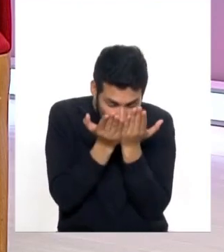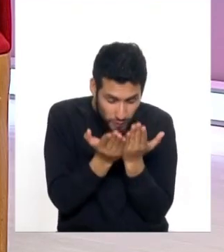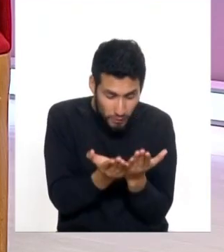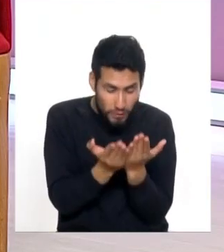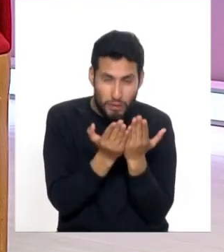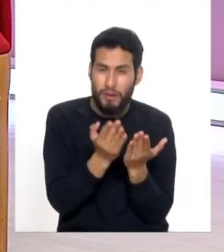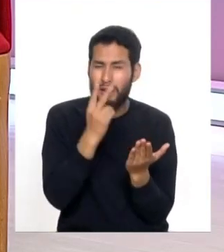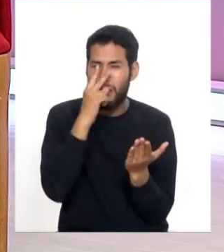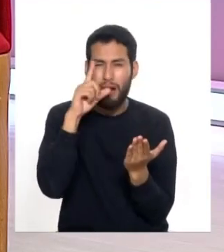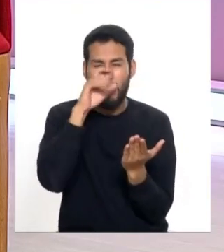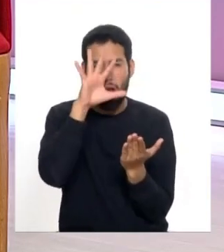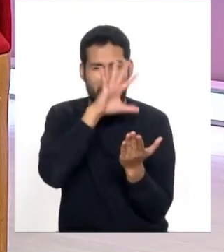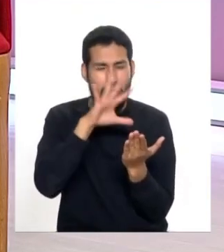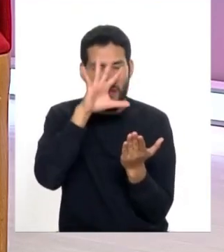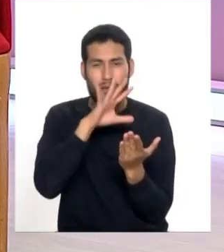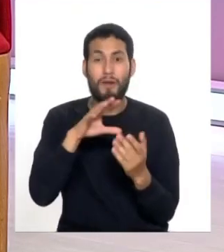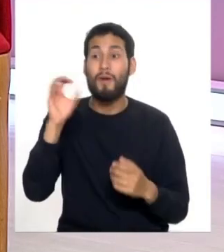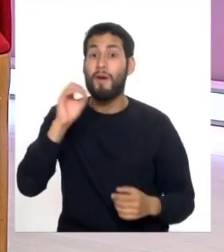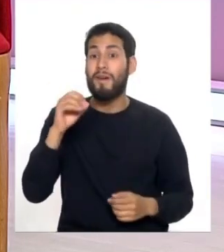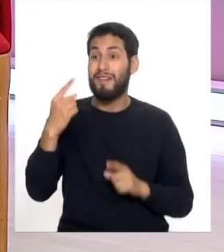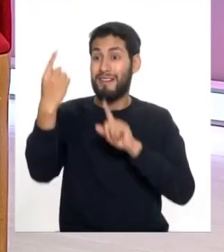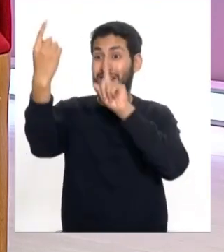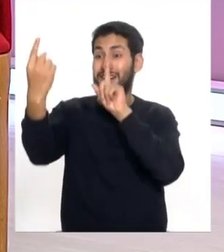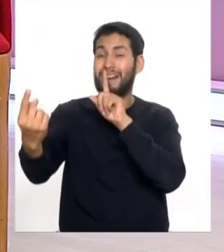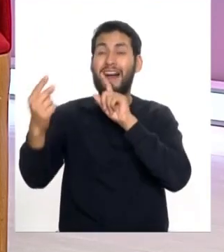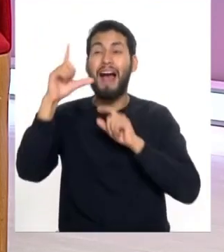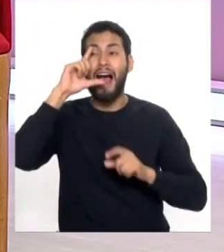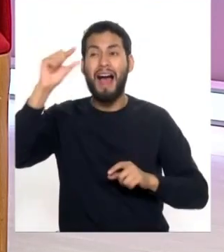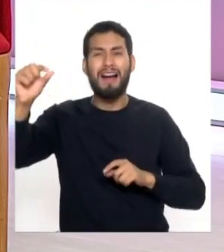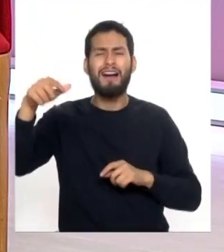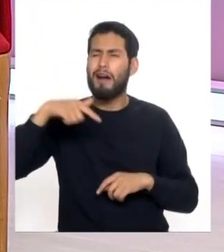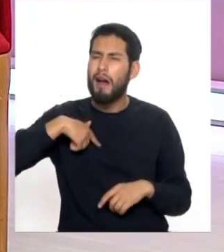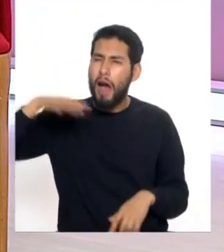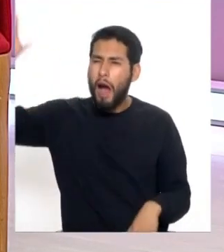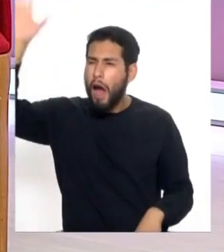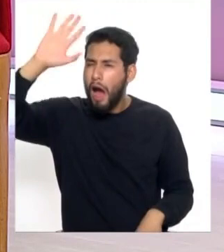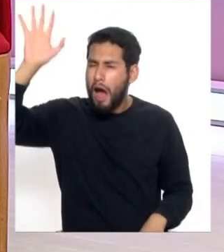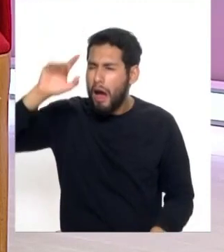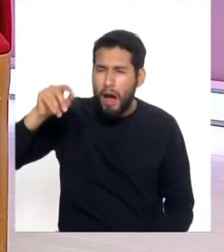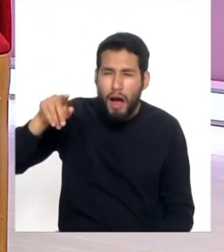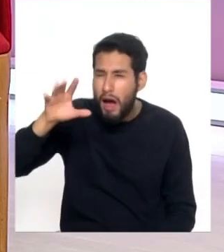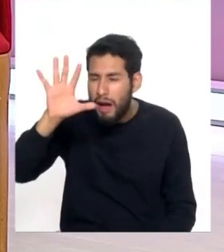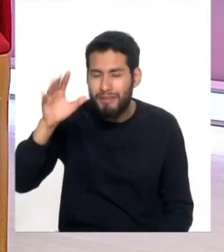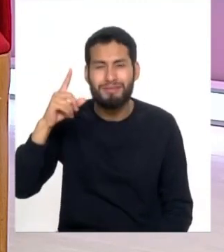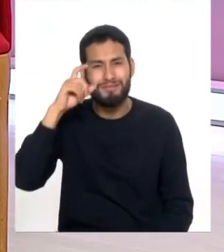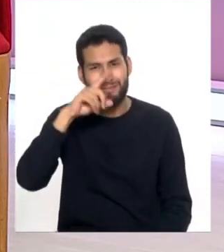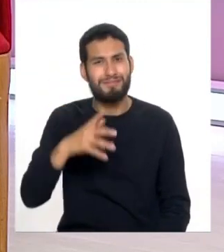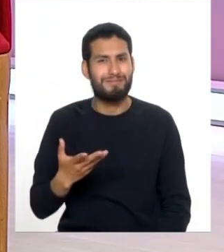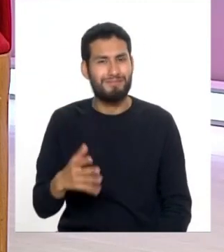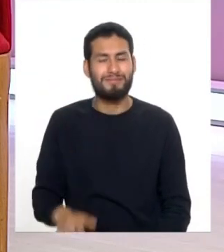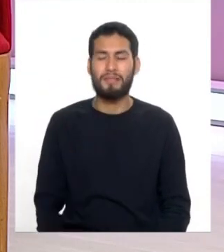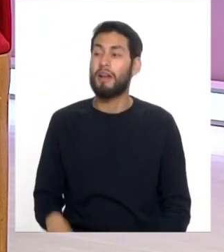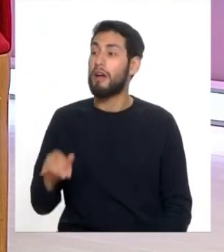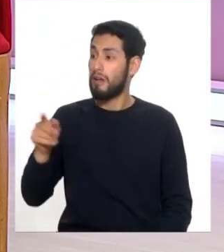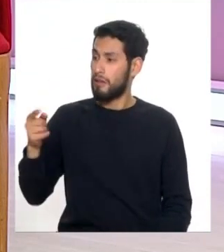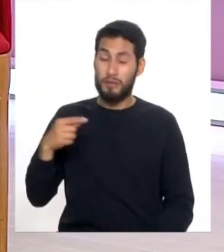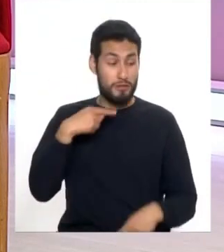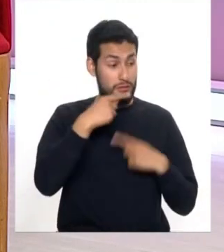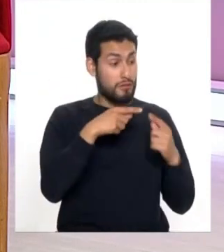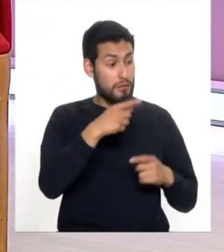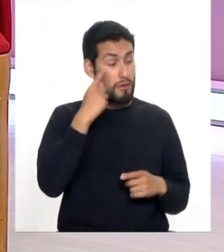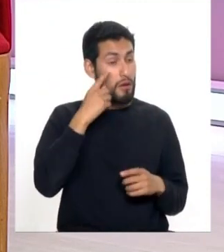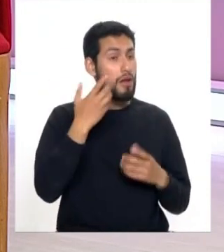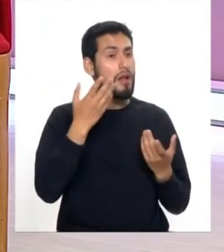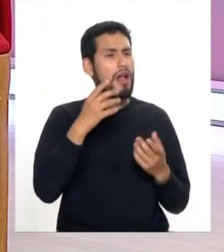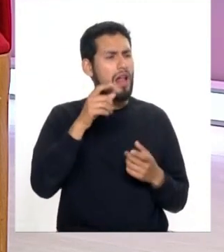impide muchas veces el trabajo y esto que tú mencionas Roxana cuando usted acaba de decirnos que el lente se puede volver